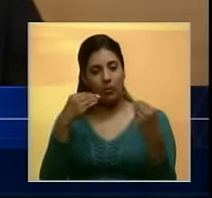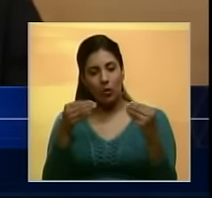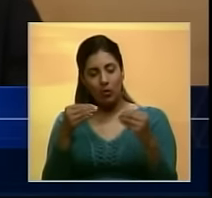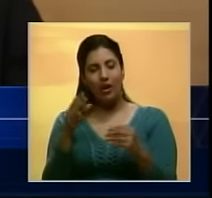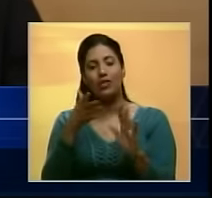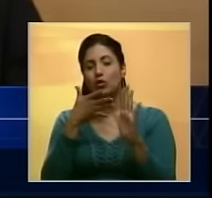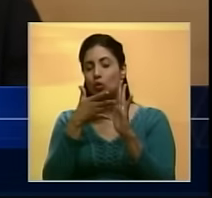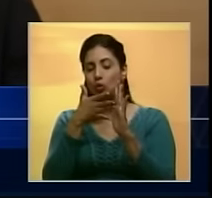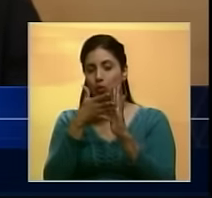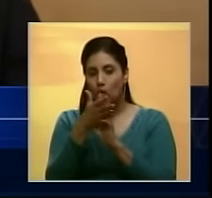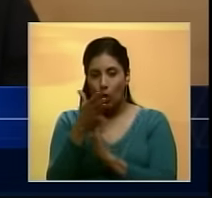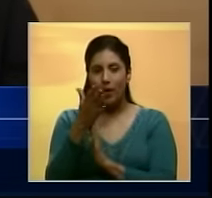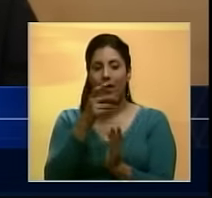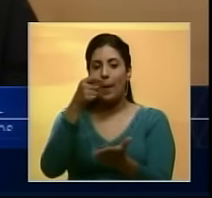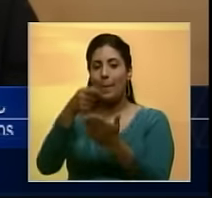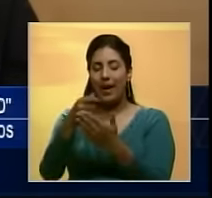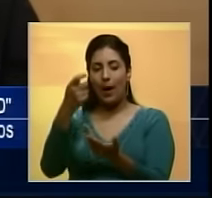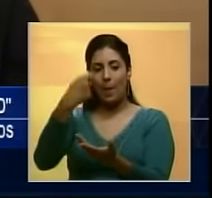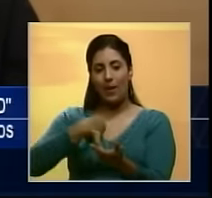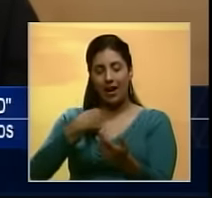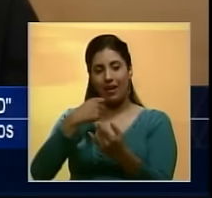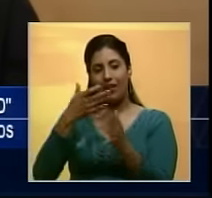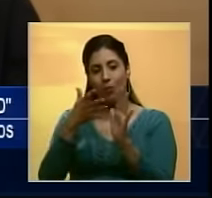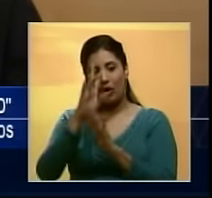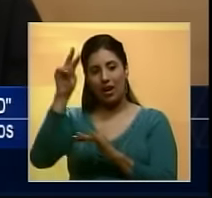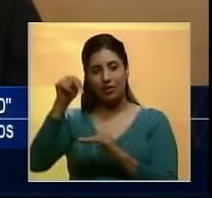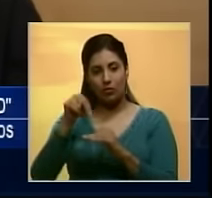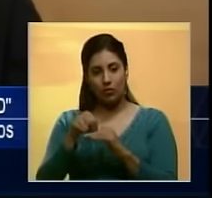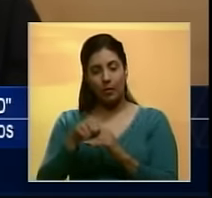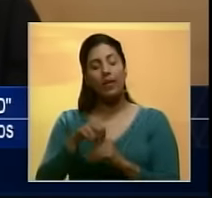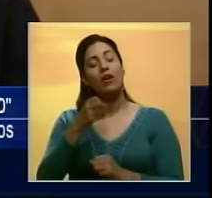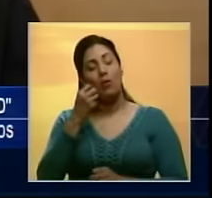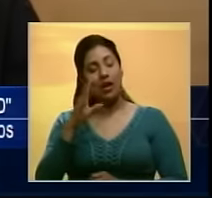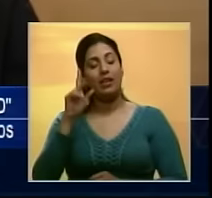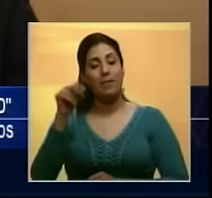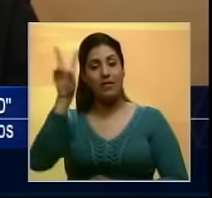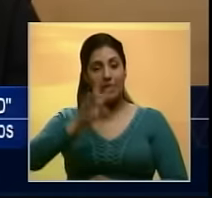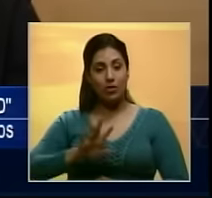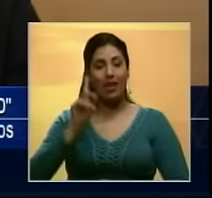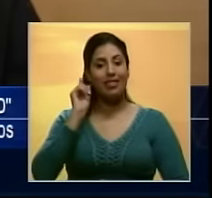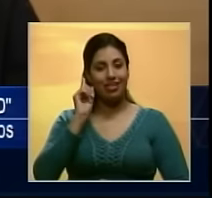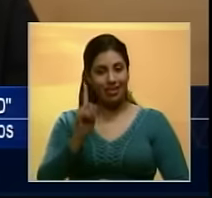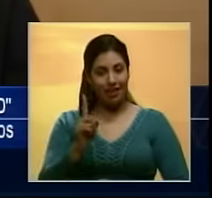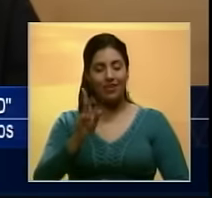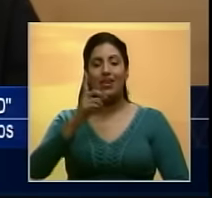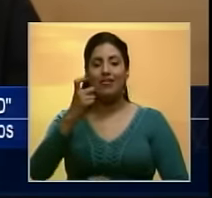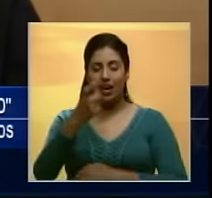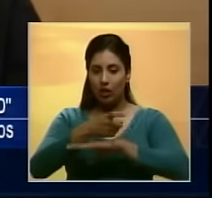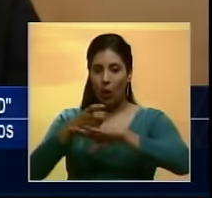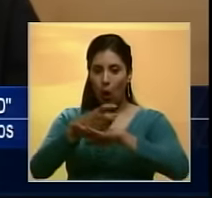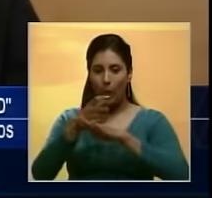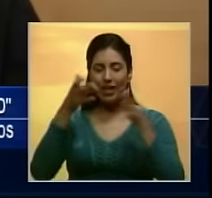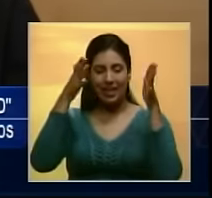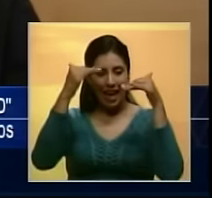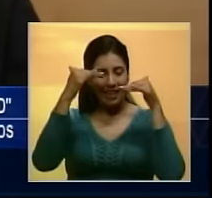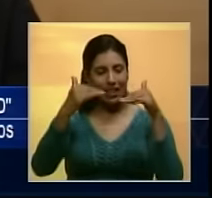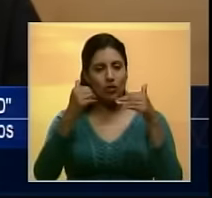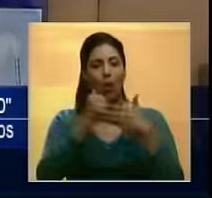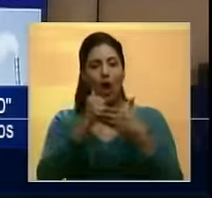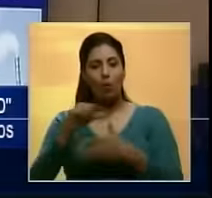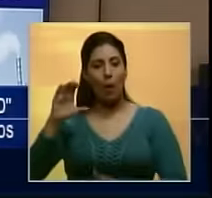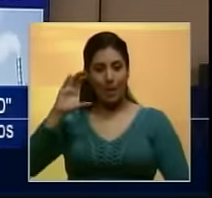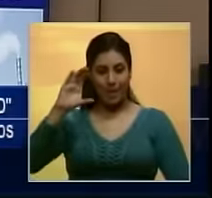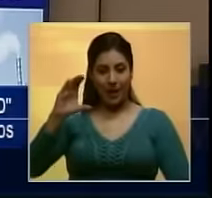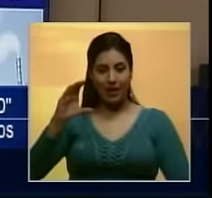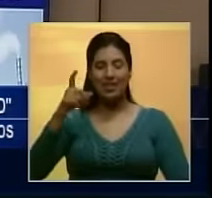a través del aporte de los ingresos al fisco nacional. Señaló además que Venezuela debe contar con gobernantes que se encuentran a la altura del